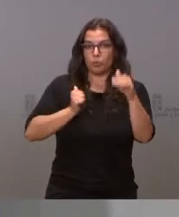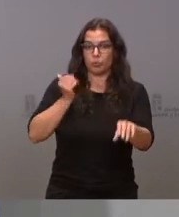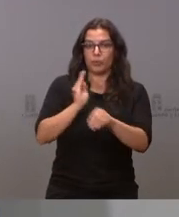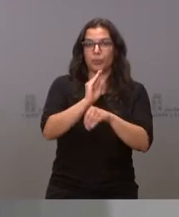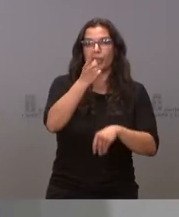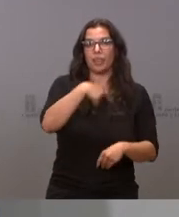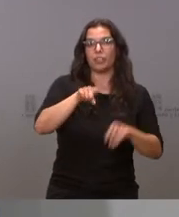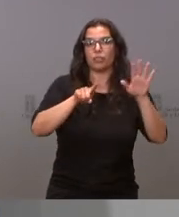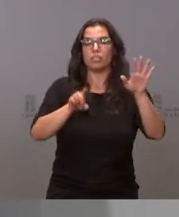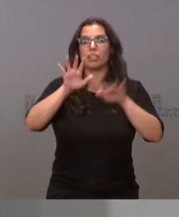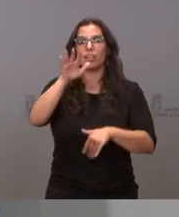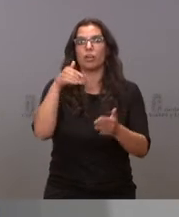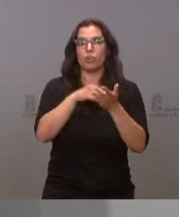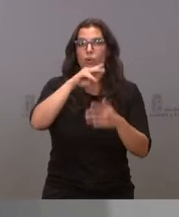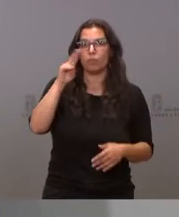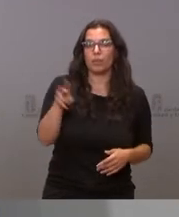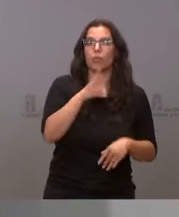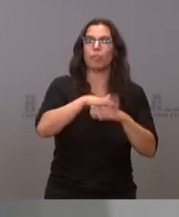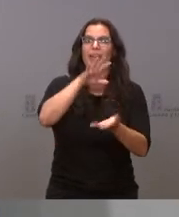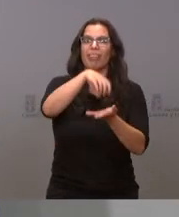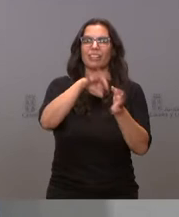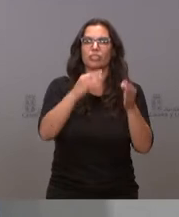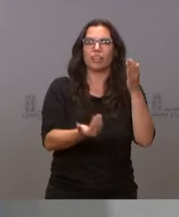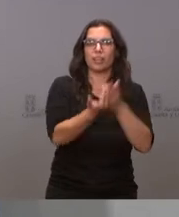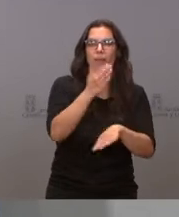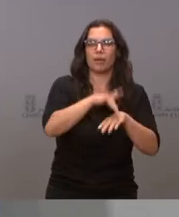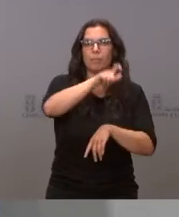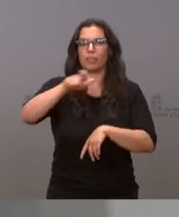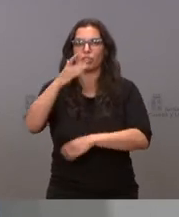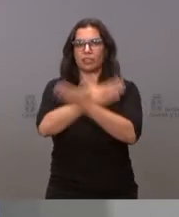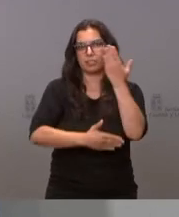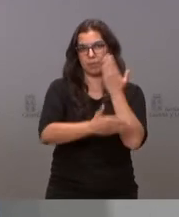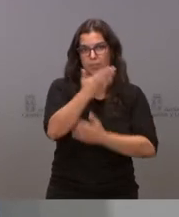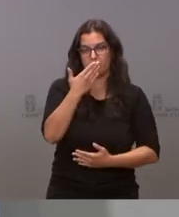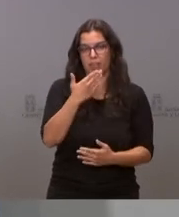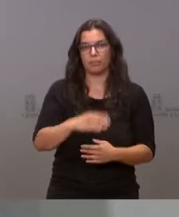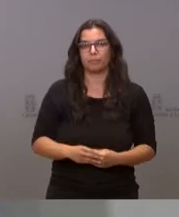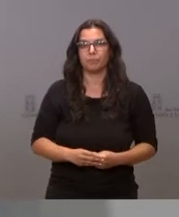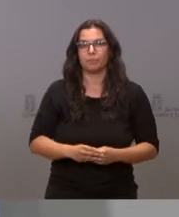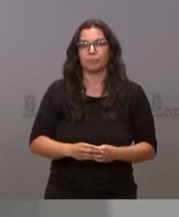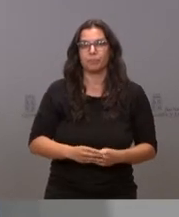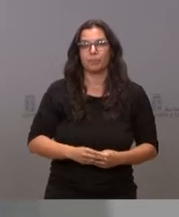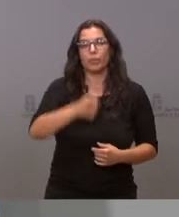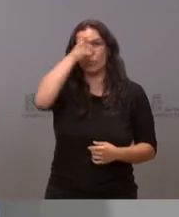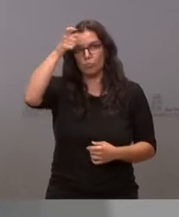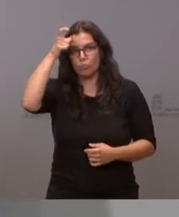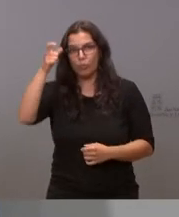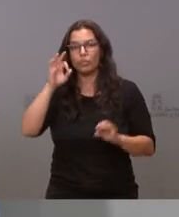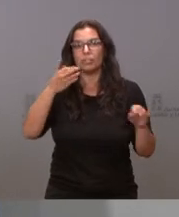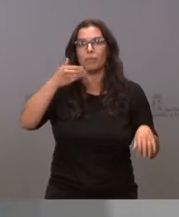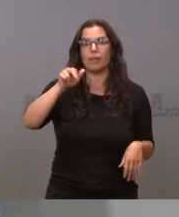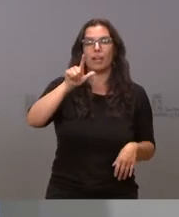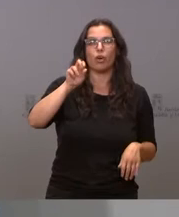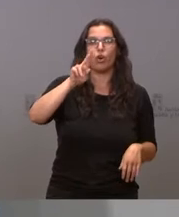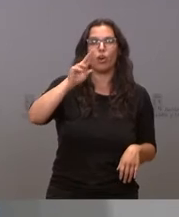165.000 euros a centros de día para personas con discapacidad en los municipios de Velorado y